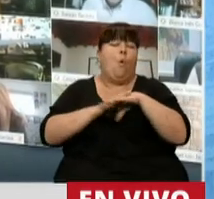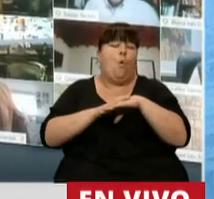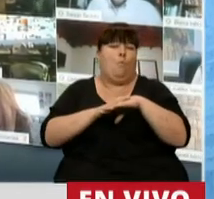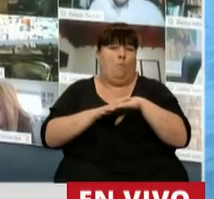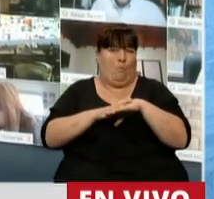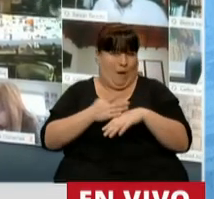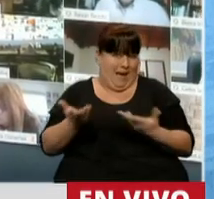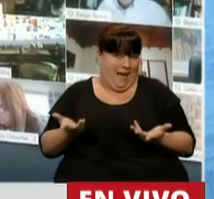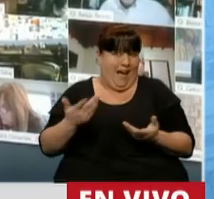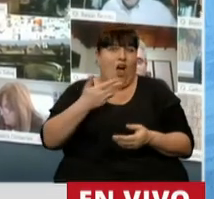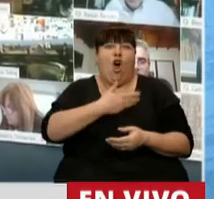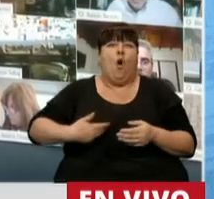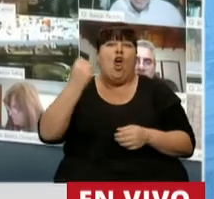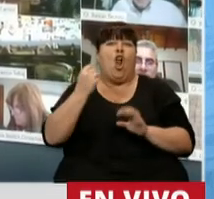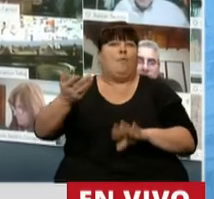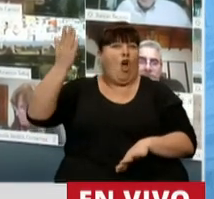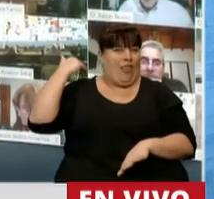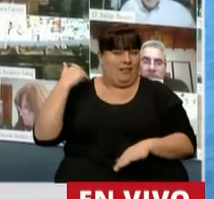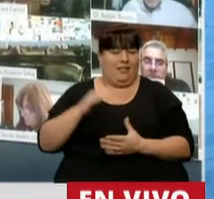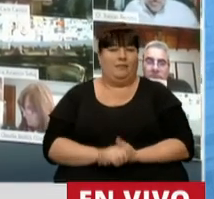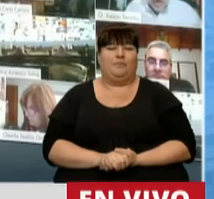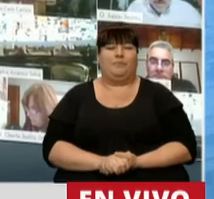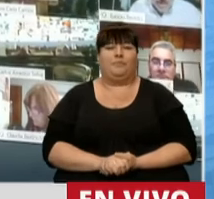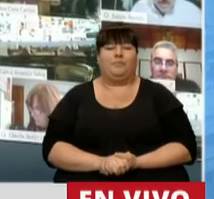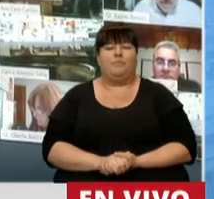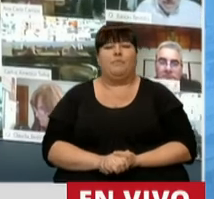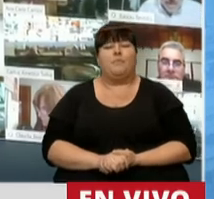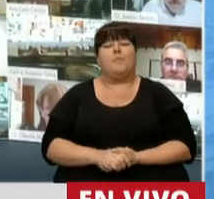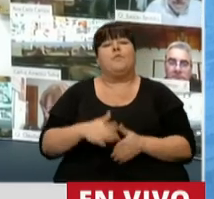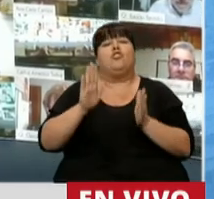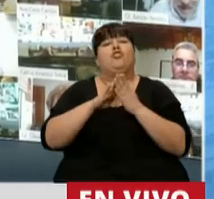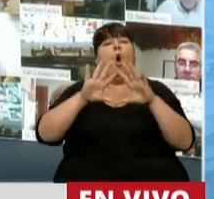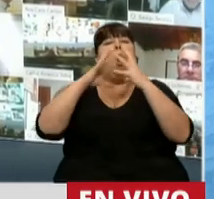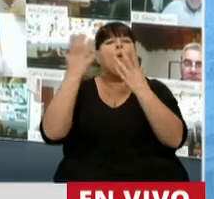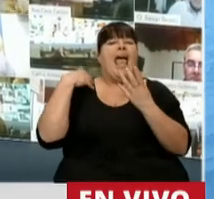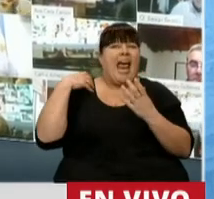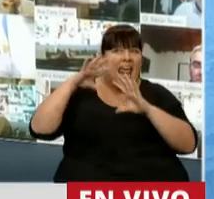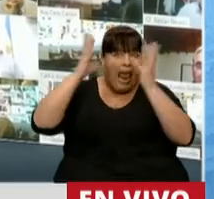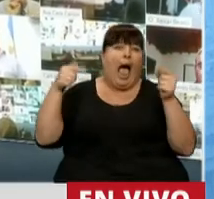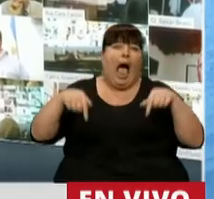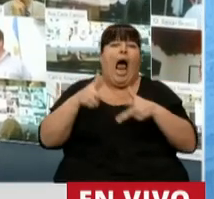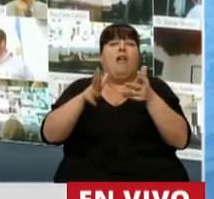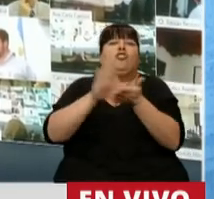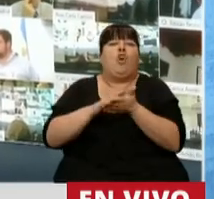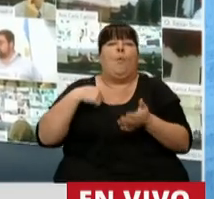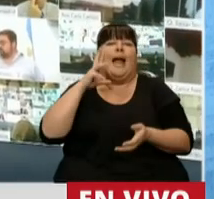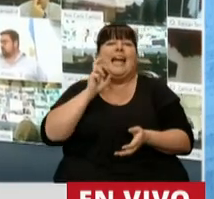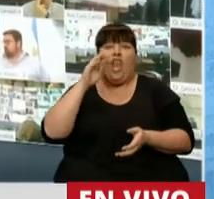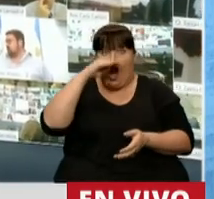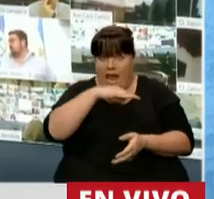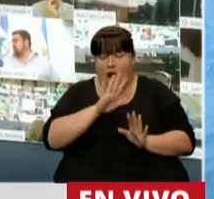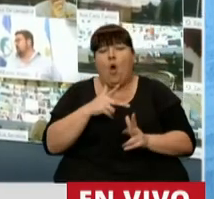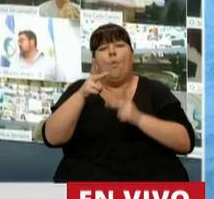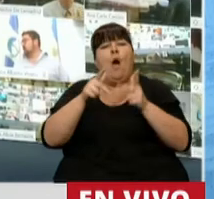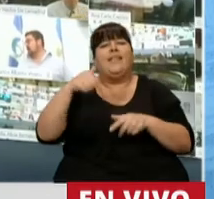de la actuación económica de la gestión anterior. Para ir desde lo global a lo particular y venir a mi tierra rionegrina, le tengo que decir